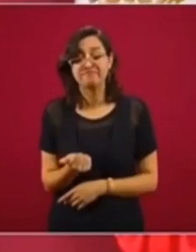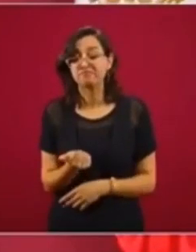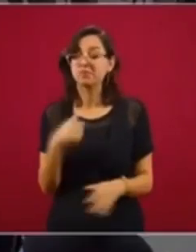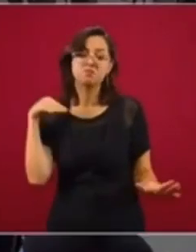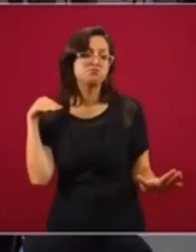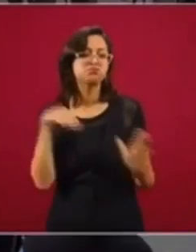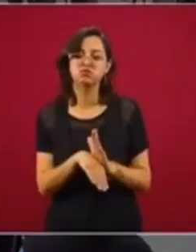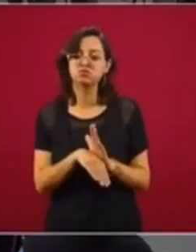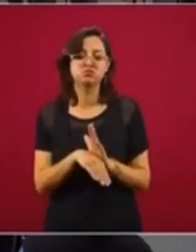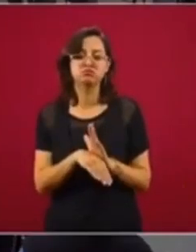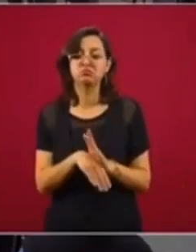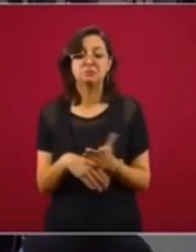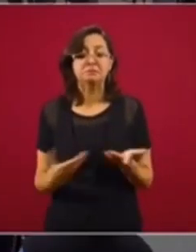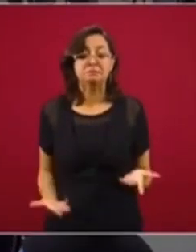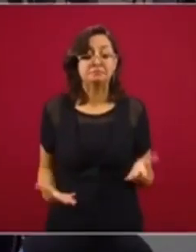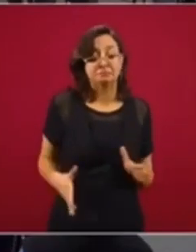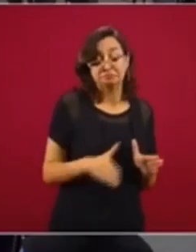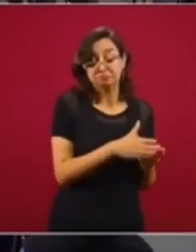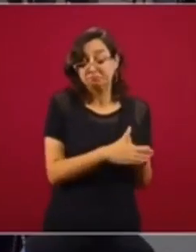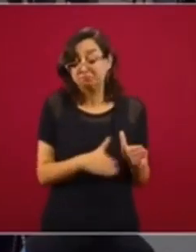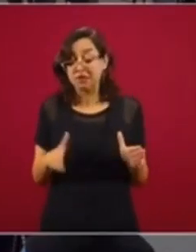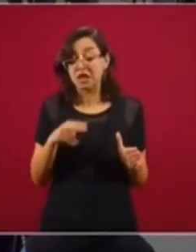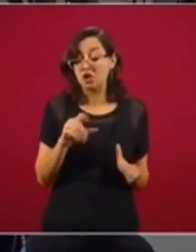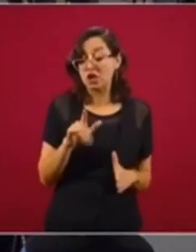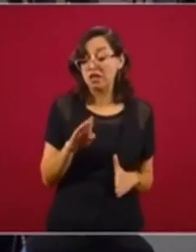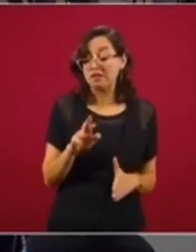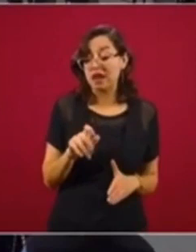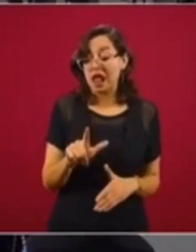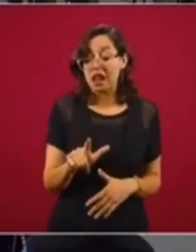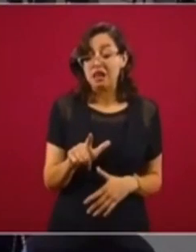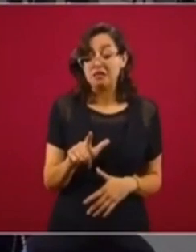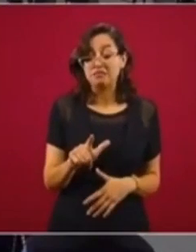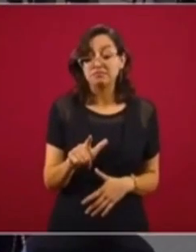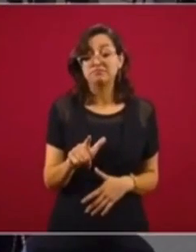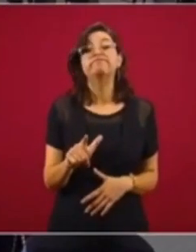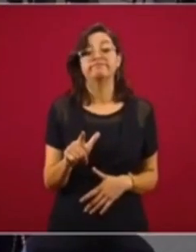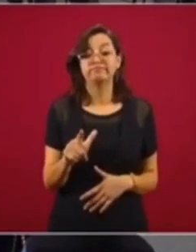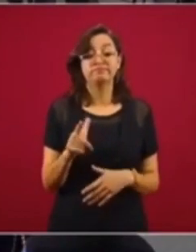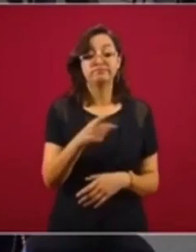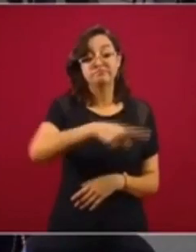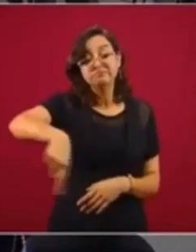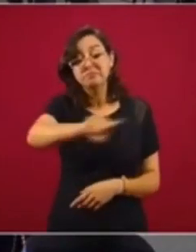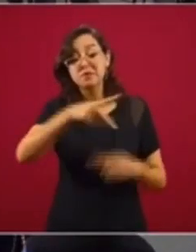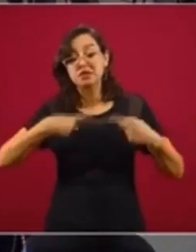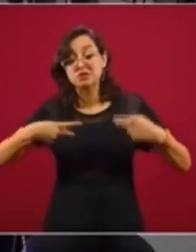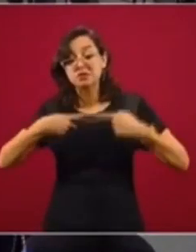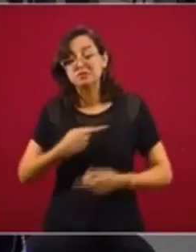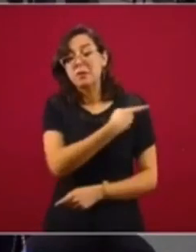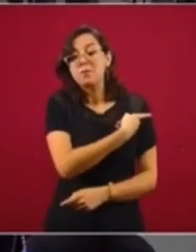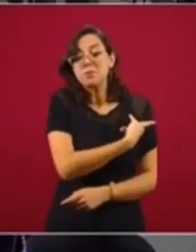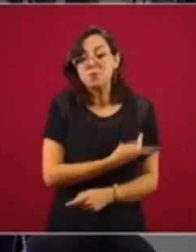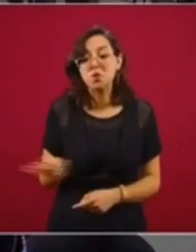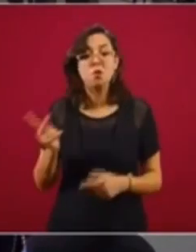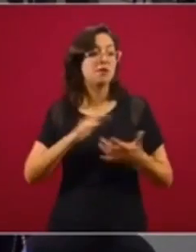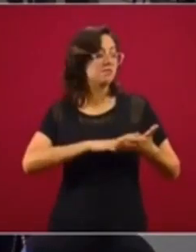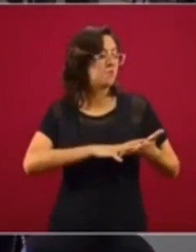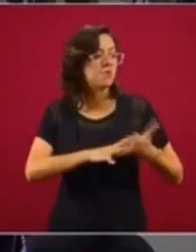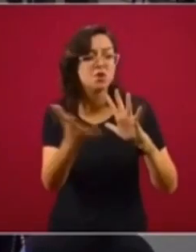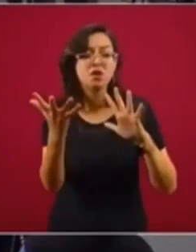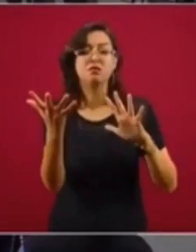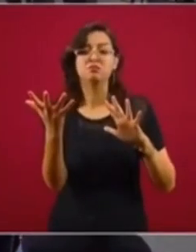fracasado. Un modelo que produce miseria pública. Un modelo que produce violencia,